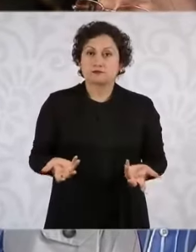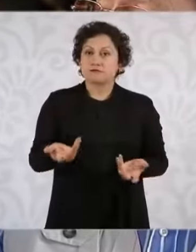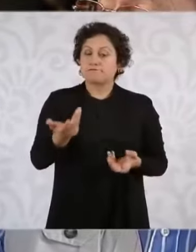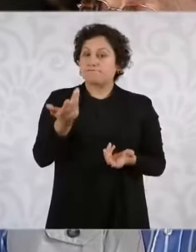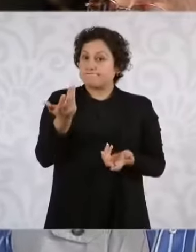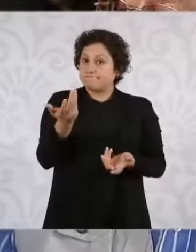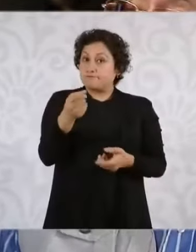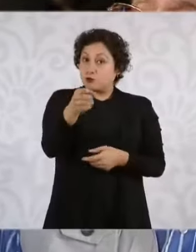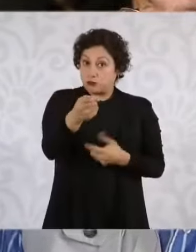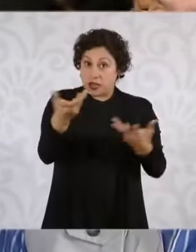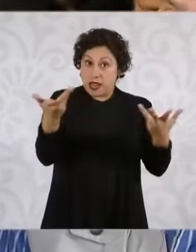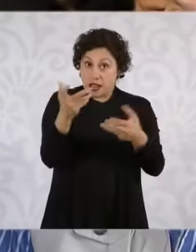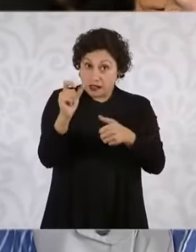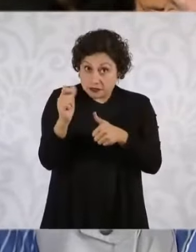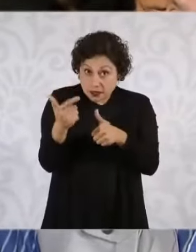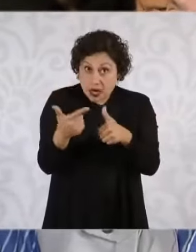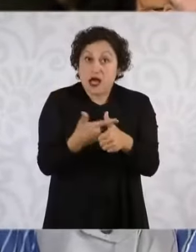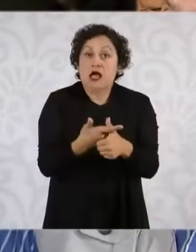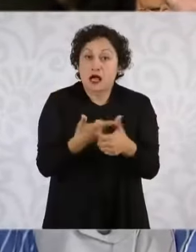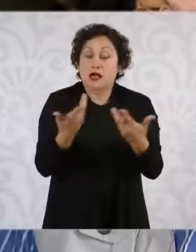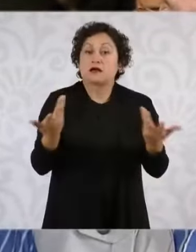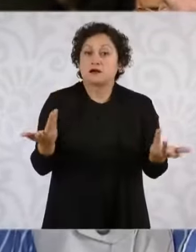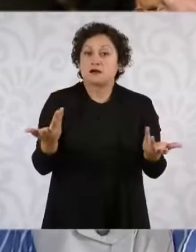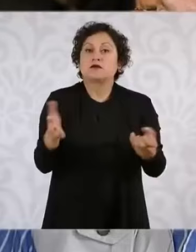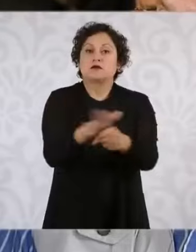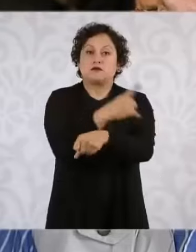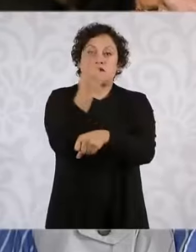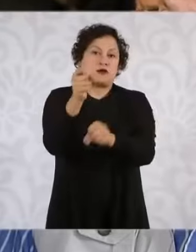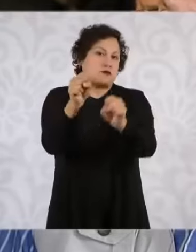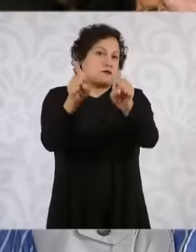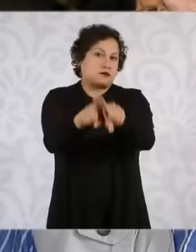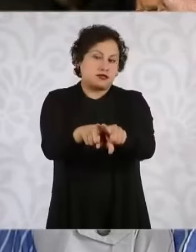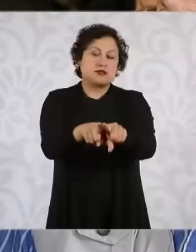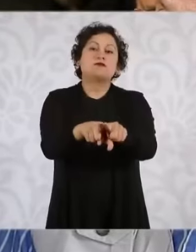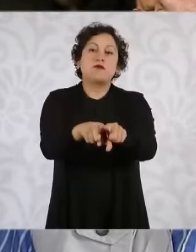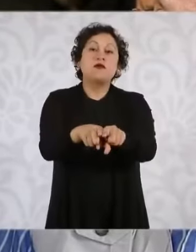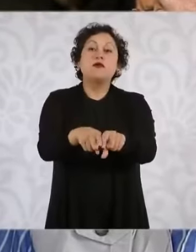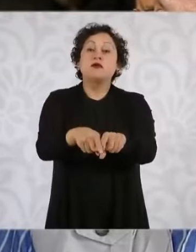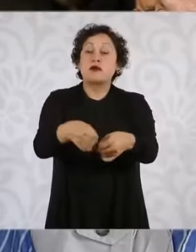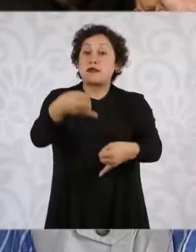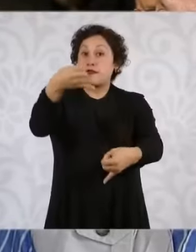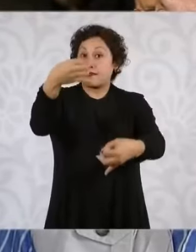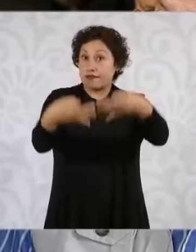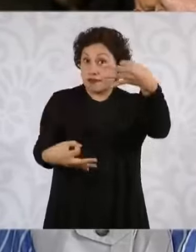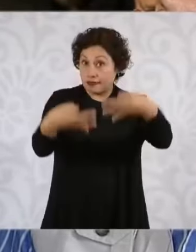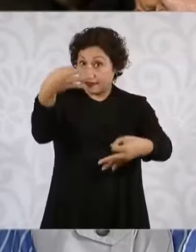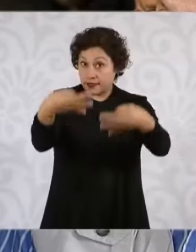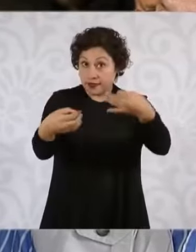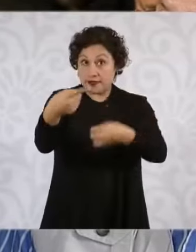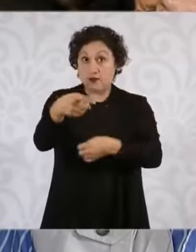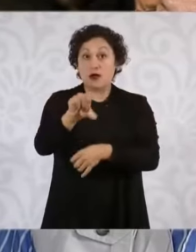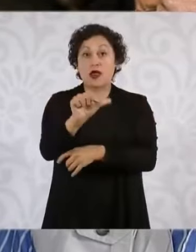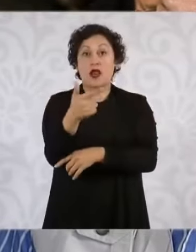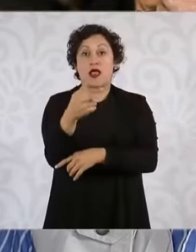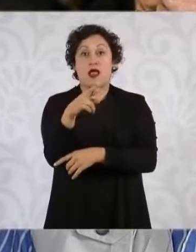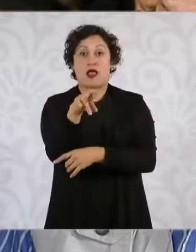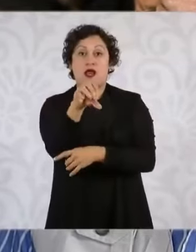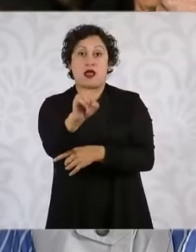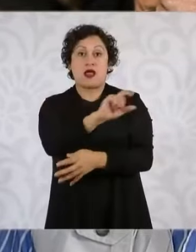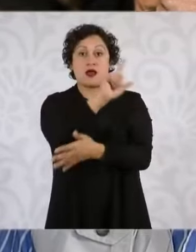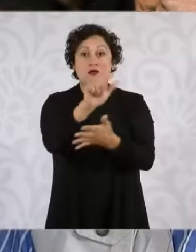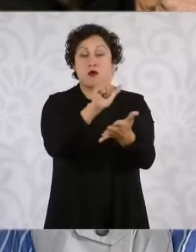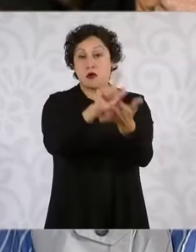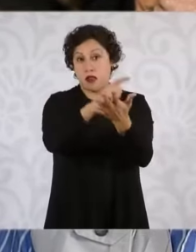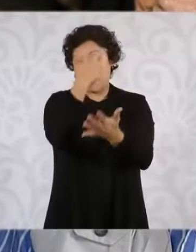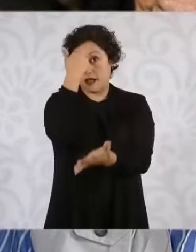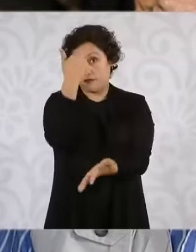que, pues se limpien los tribunales agrarios y se actúe conforme a la ley, conforme